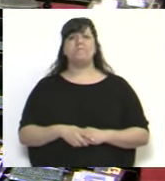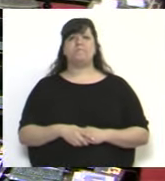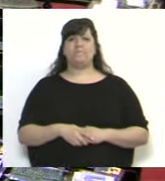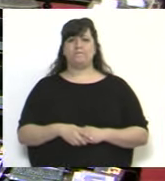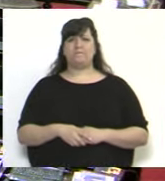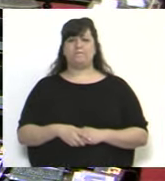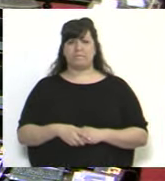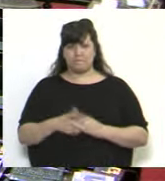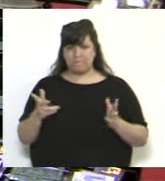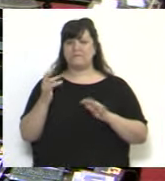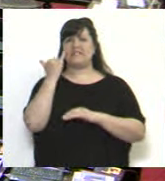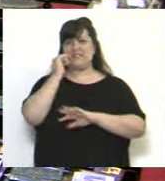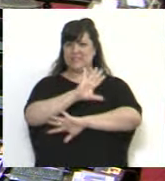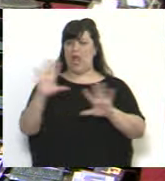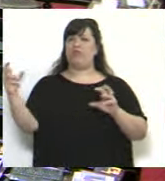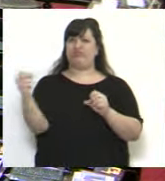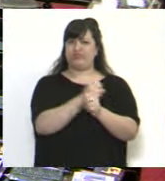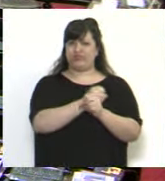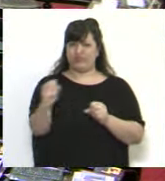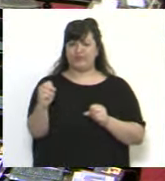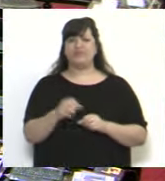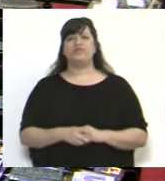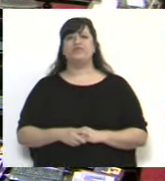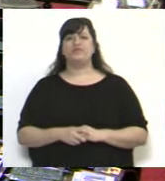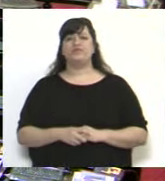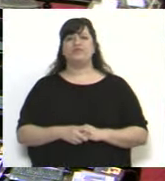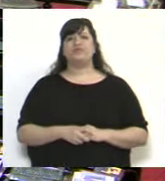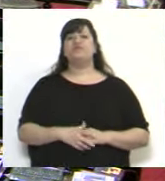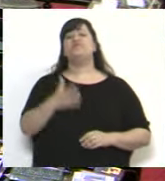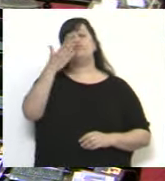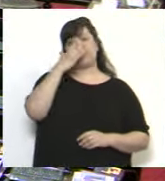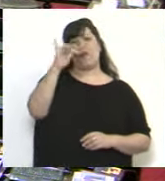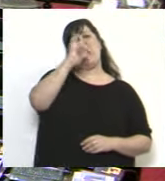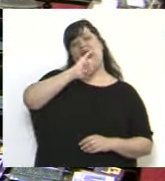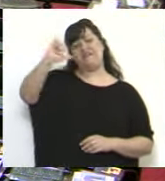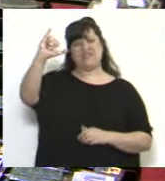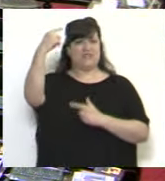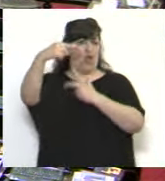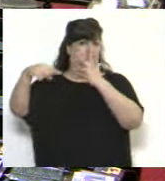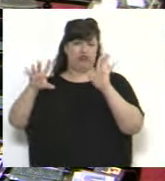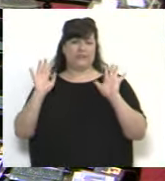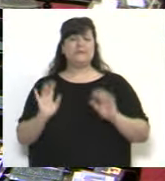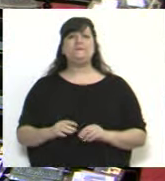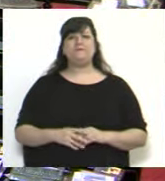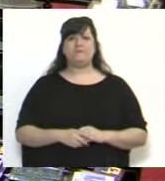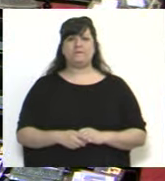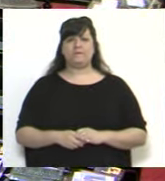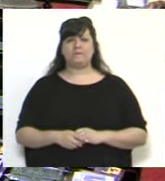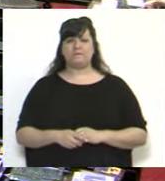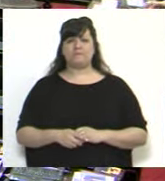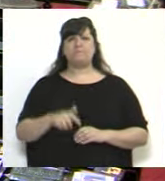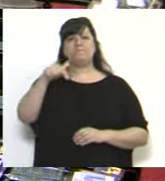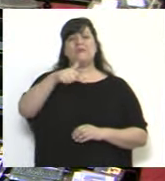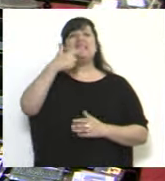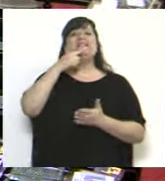Resulta afirmativo, se harán las comunicaciones correspondientes al